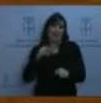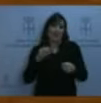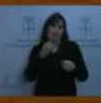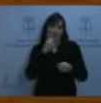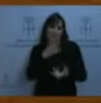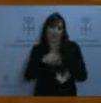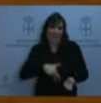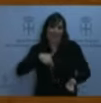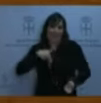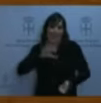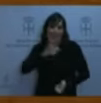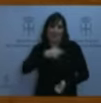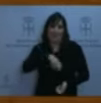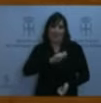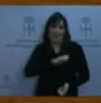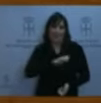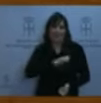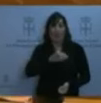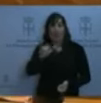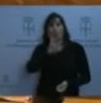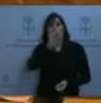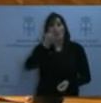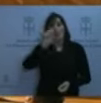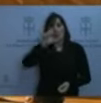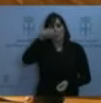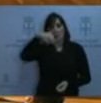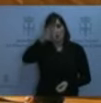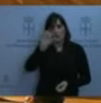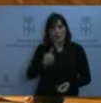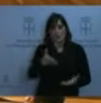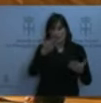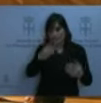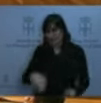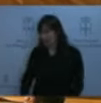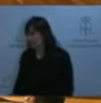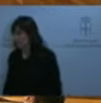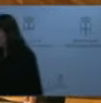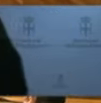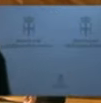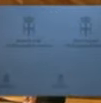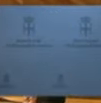de Jovellanos. Gracias. Gracias. Gracias.